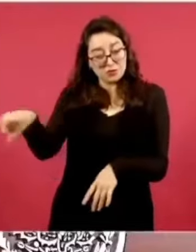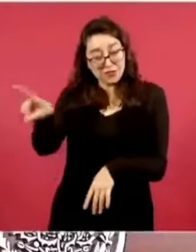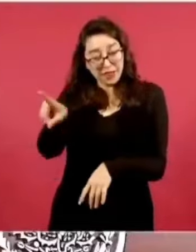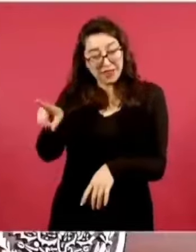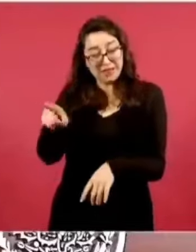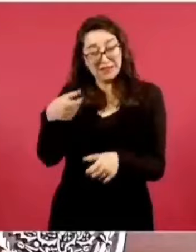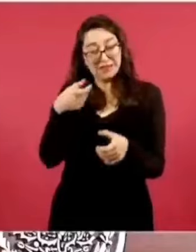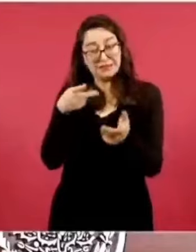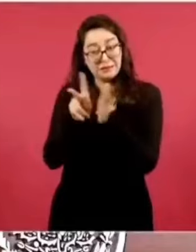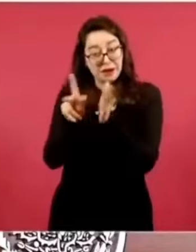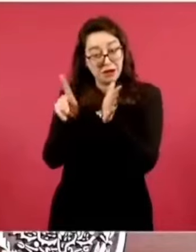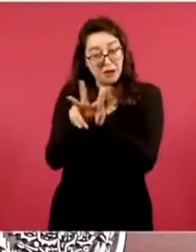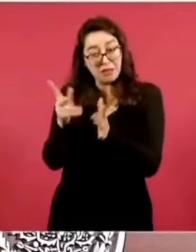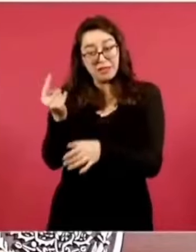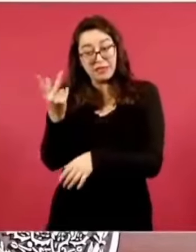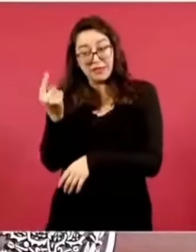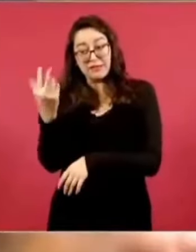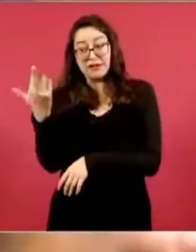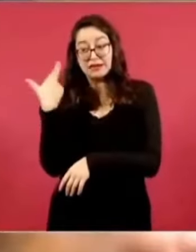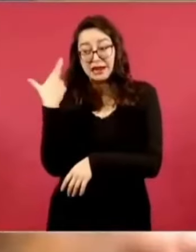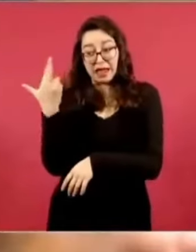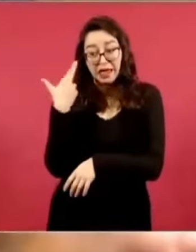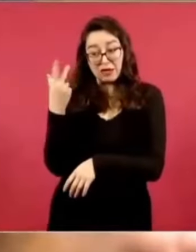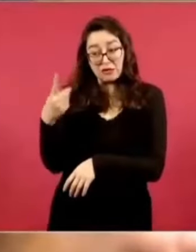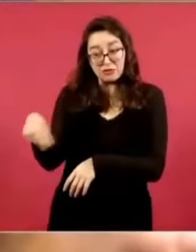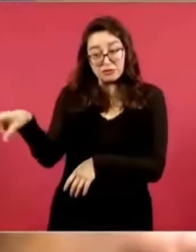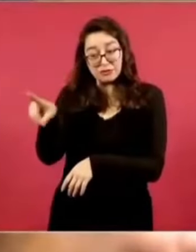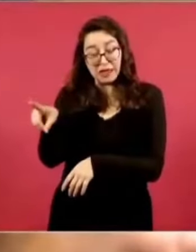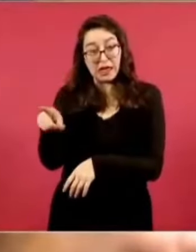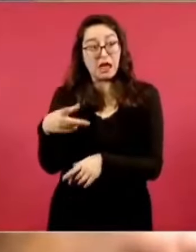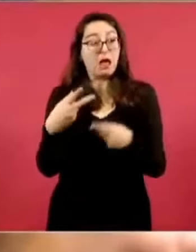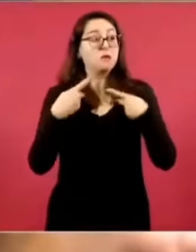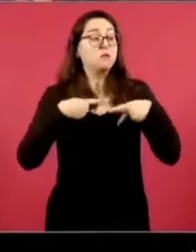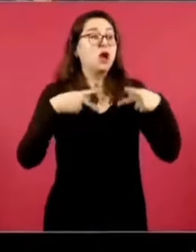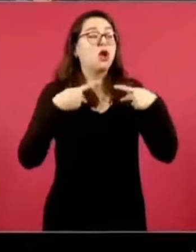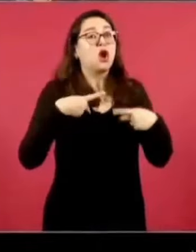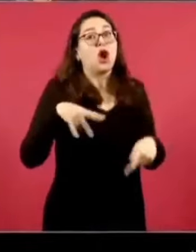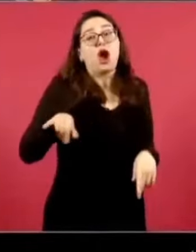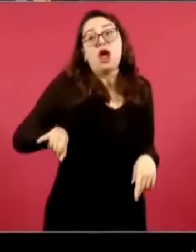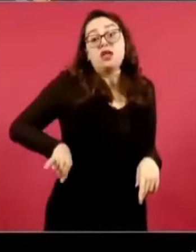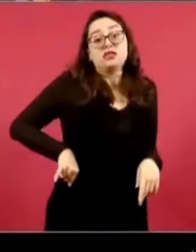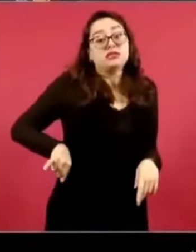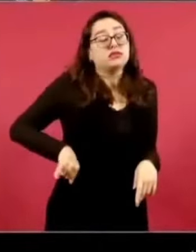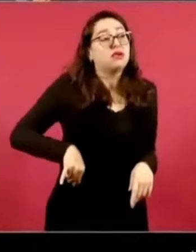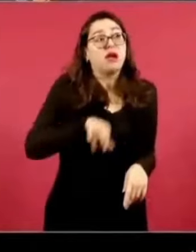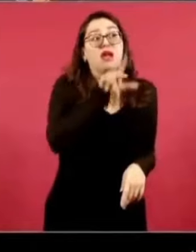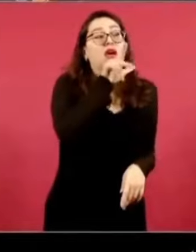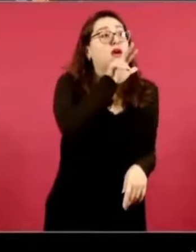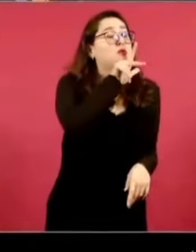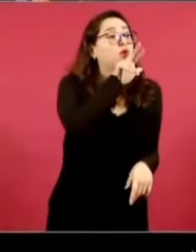¿De qué estación de rayos? De Grupo Asir, señor presidente. Sí, Grupo Asir siempre ha estado